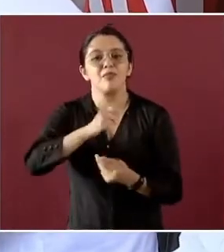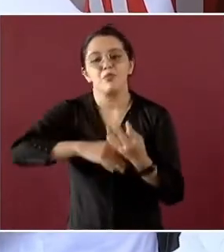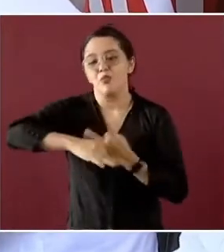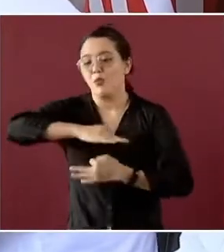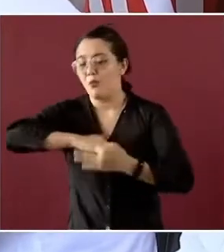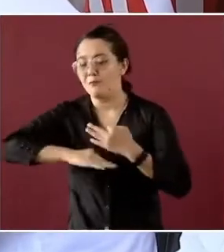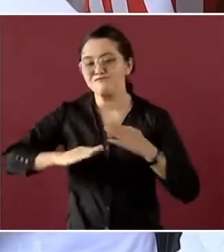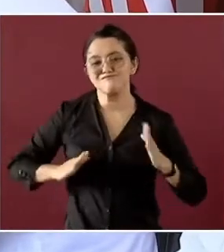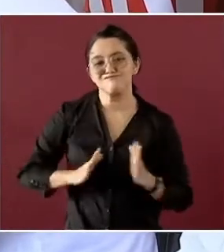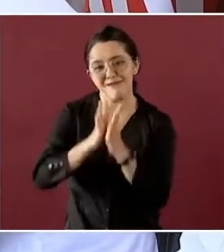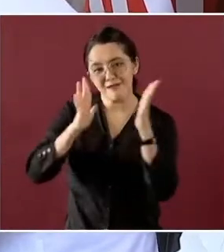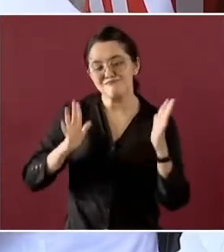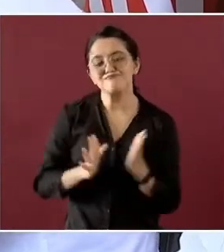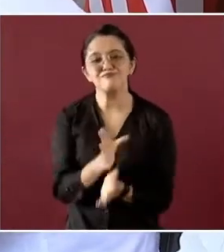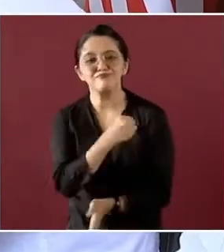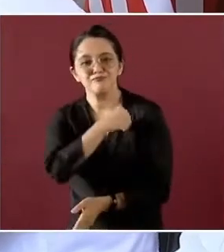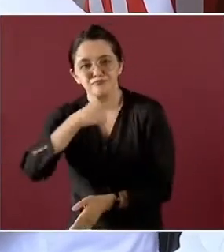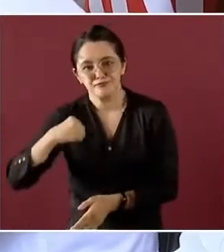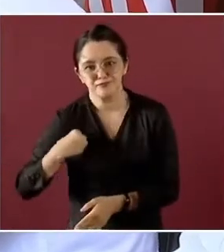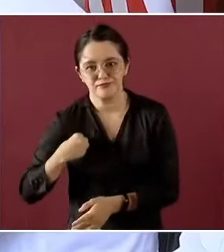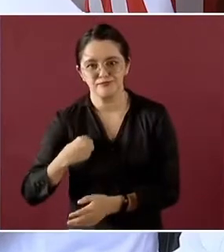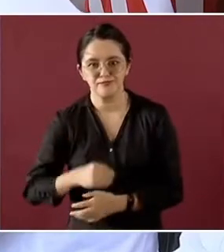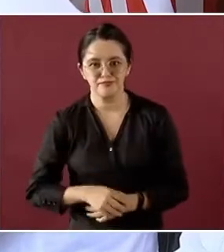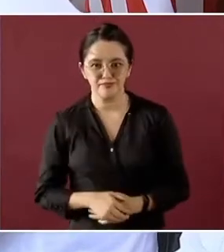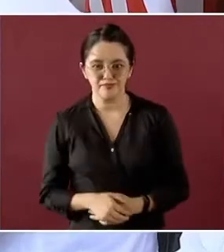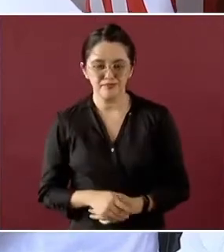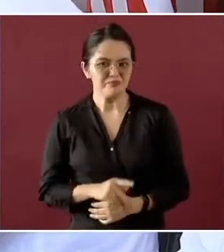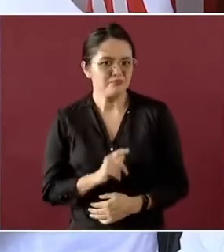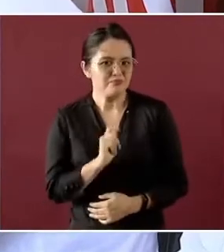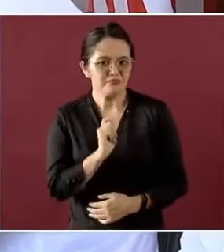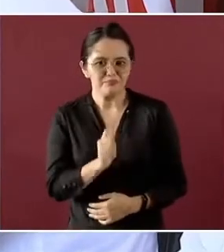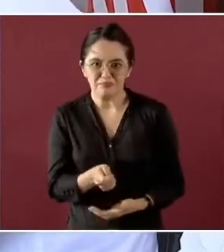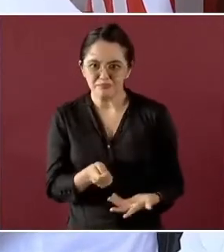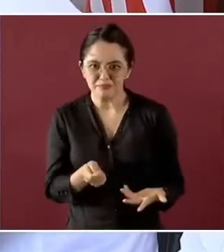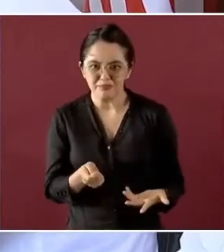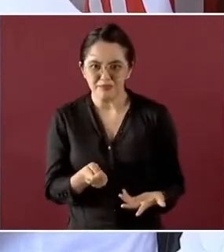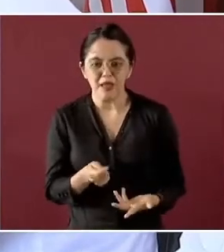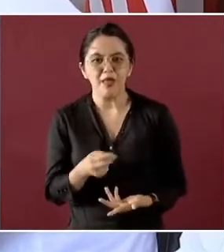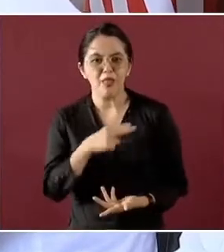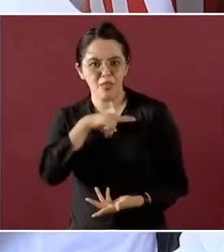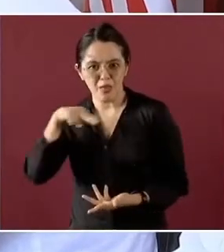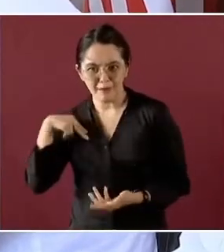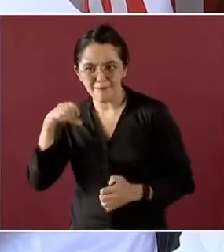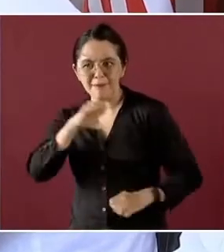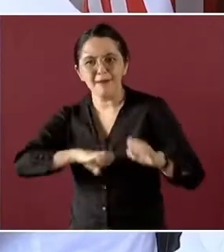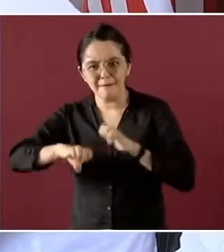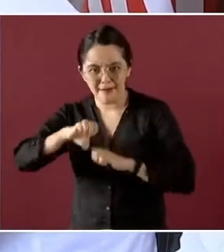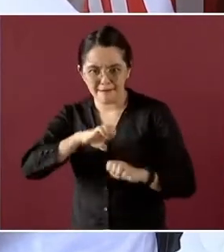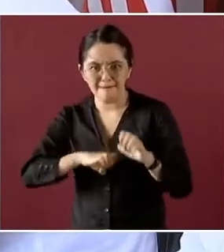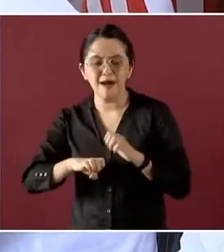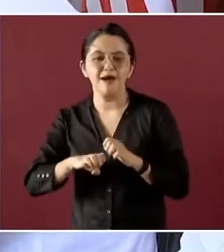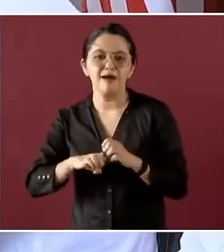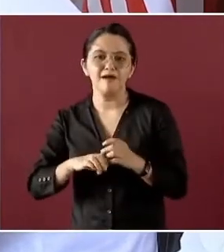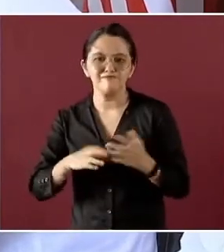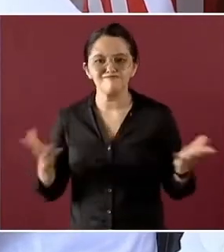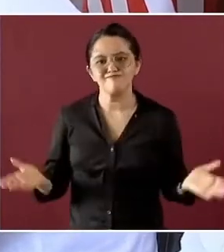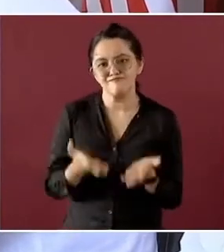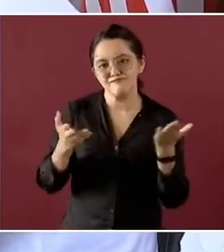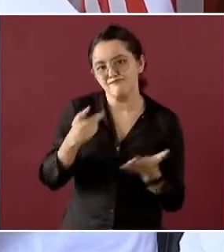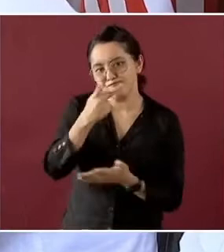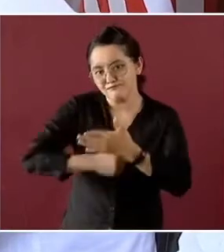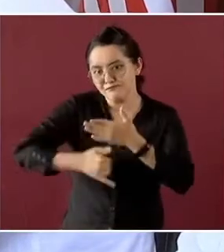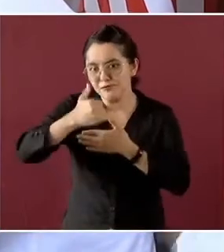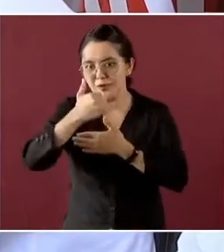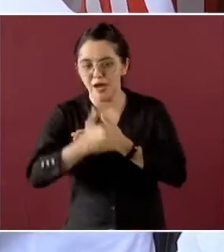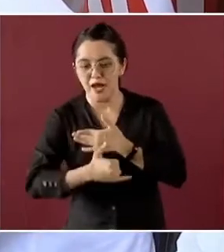compromiso de todos. En este sentido, American Chamber seguirá promoviendo el proyecto entre nuestros